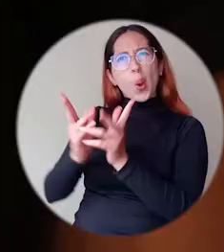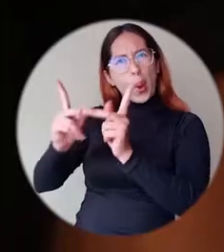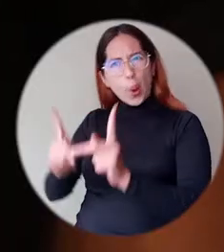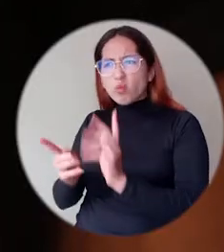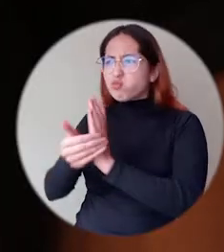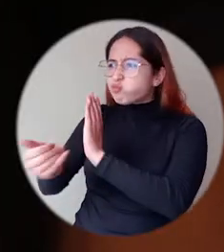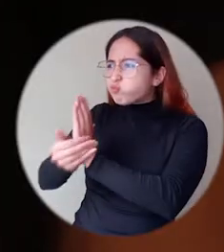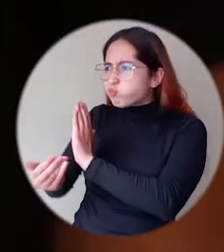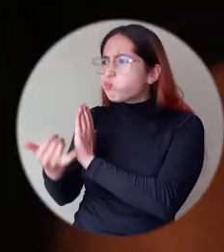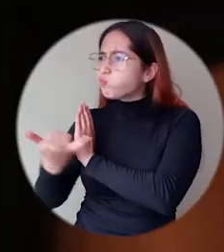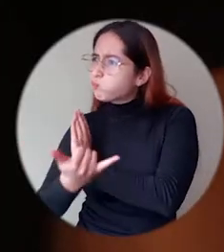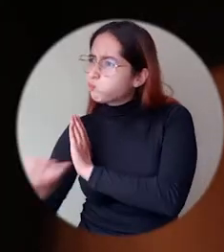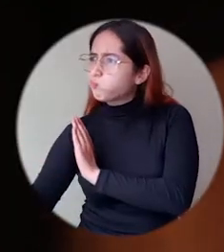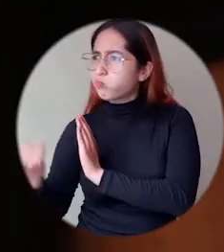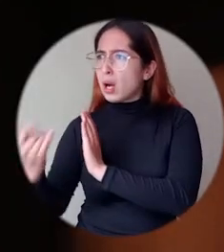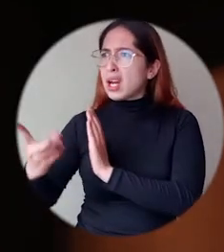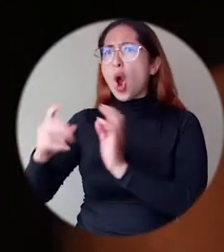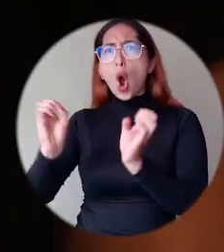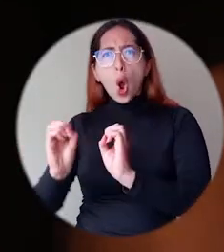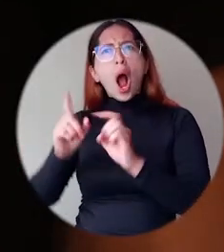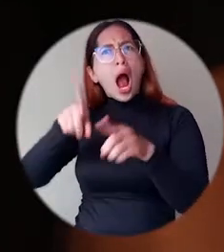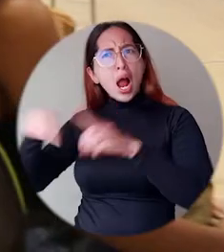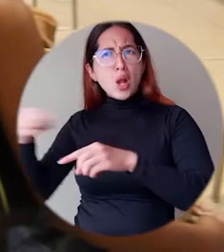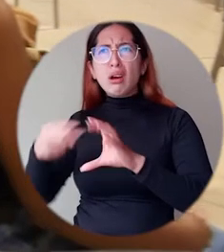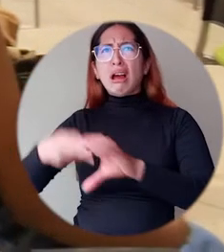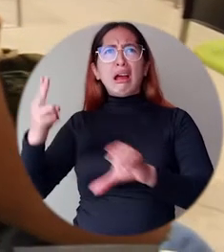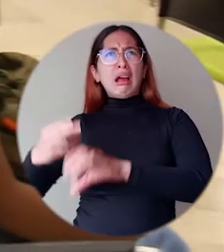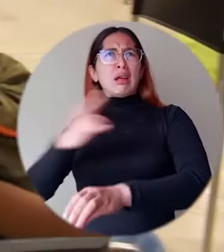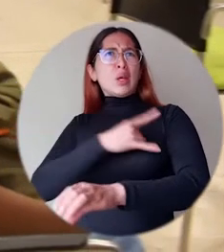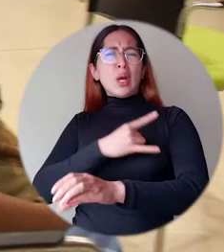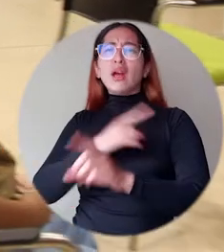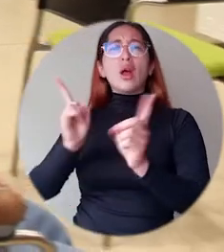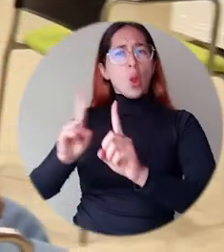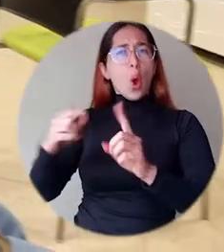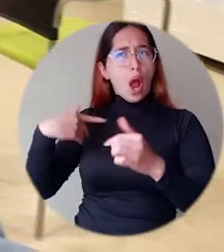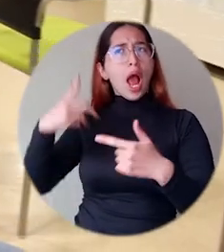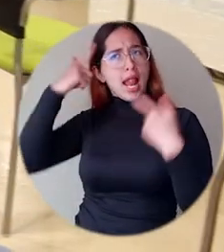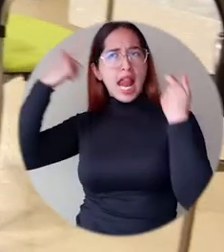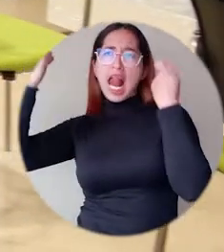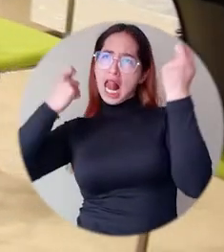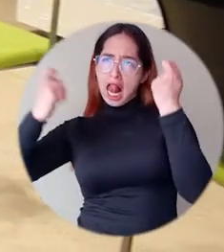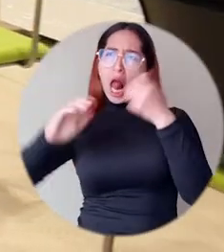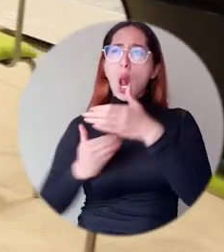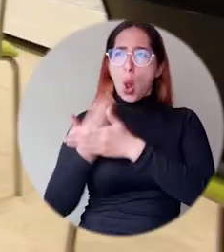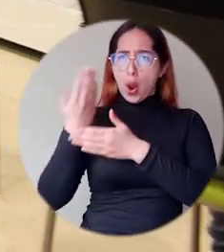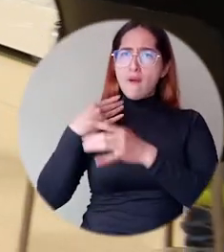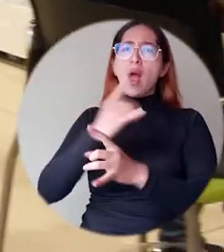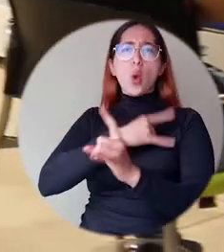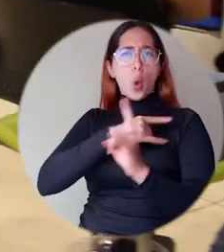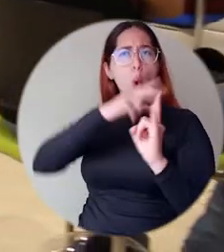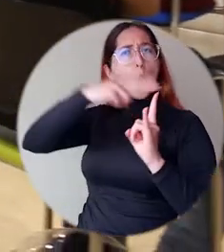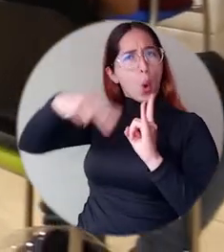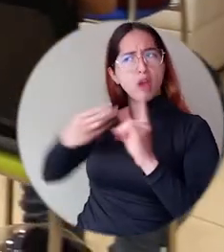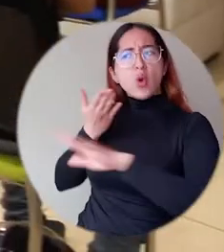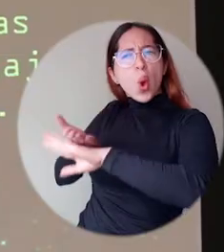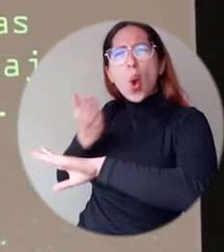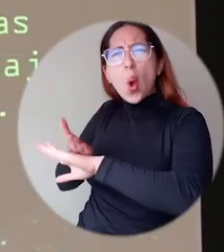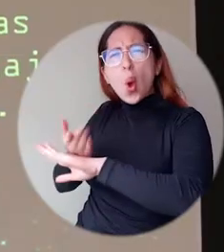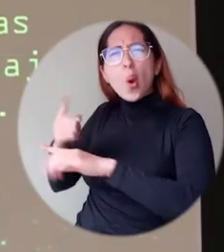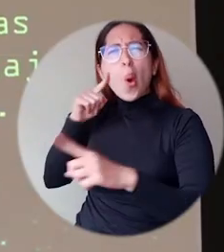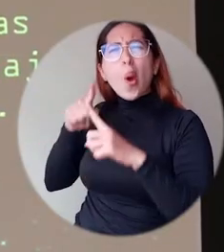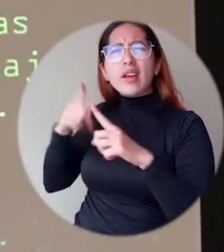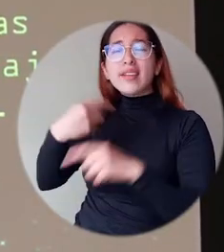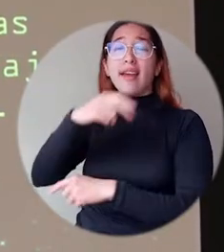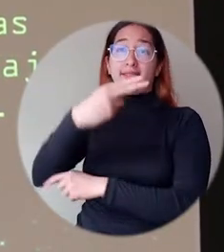Con el propósito de potenciar habilidades y reducir la tasa de deserción, la Universidad del Magdalena realizó el lanzamiento de High